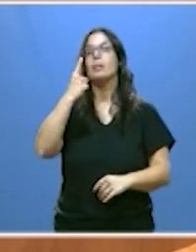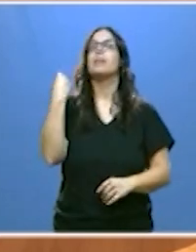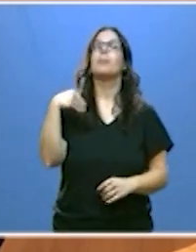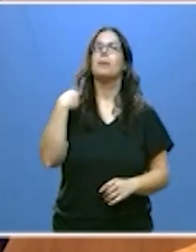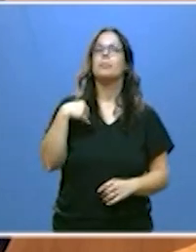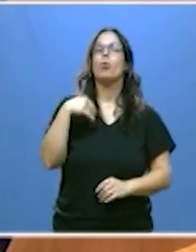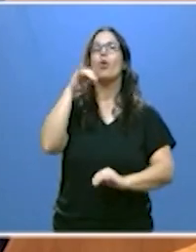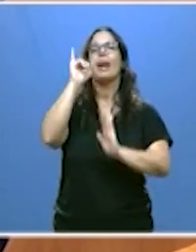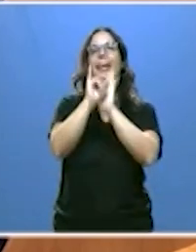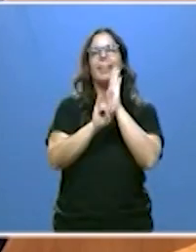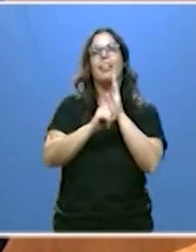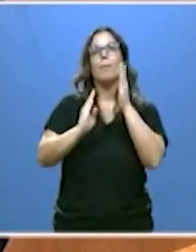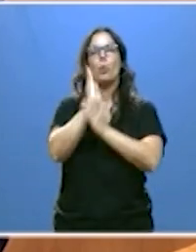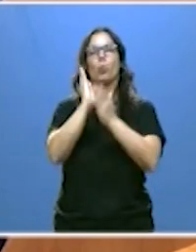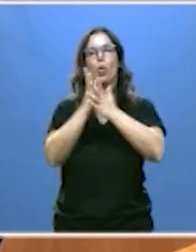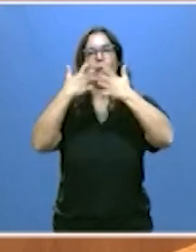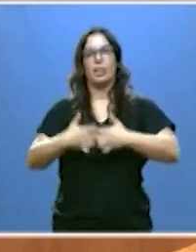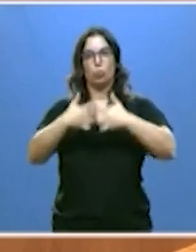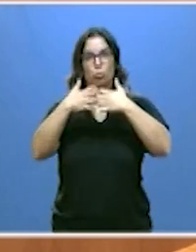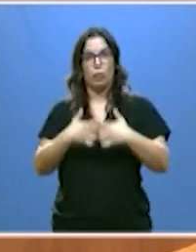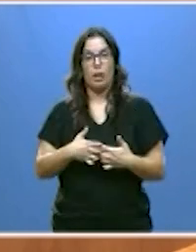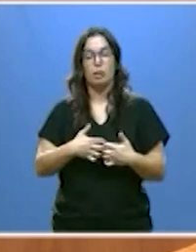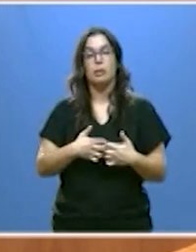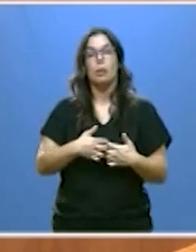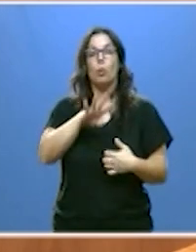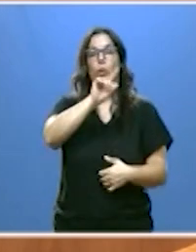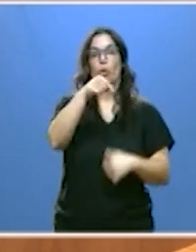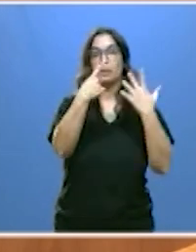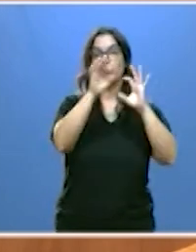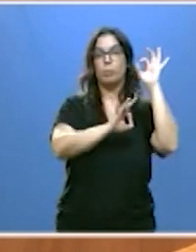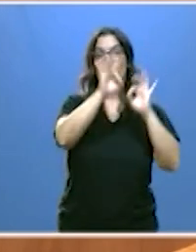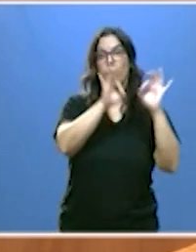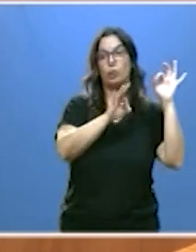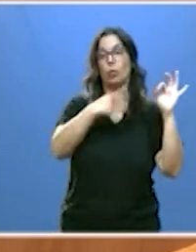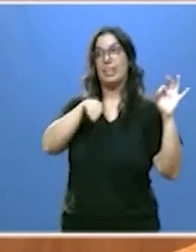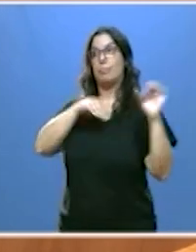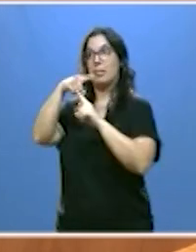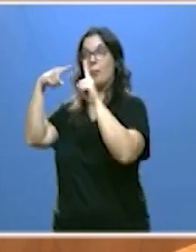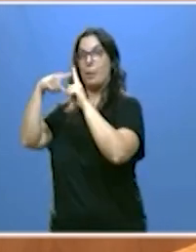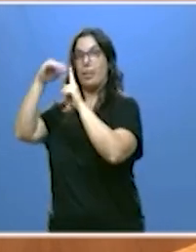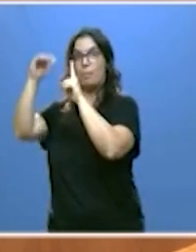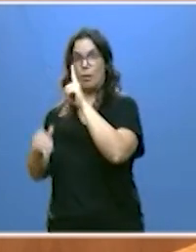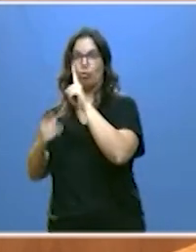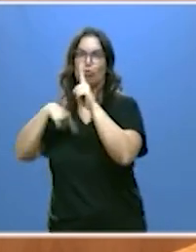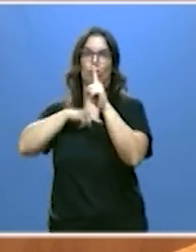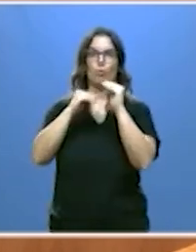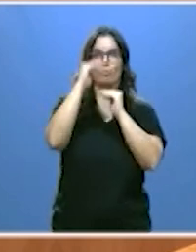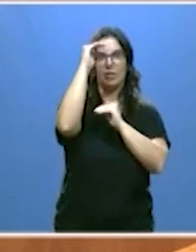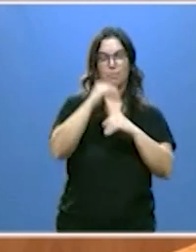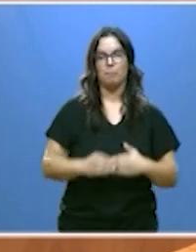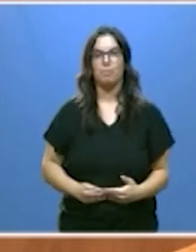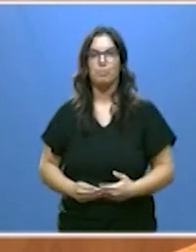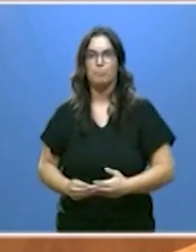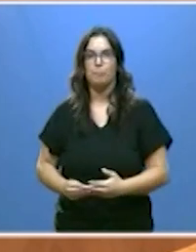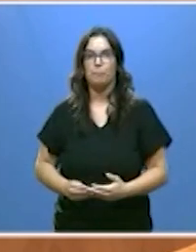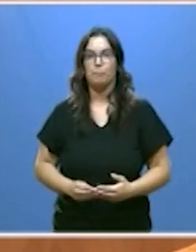industrial con un 4,6% frente a la caída de una décima de la media nacional. Nuestro